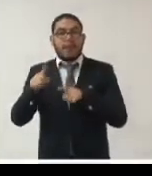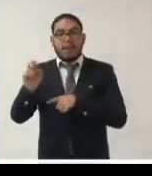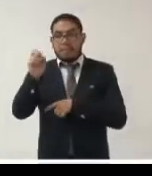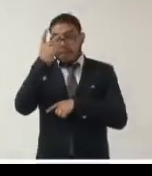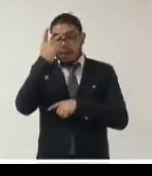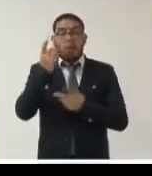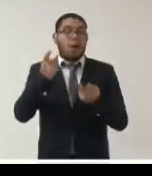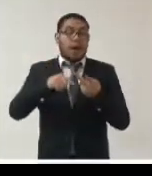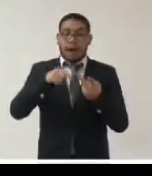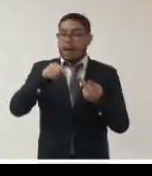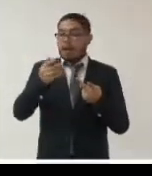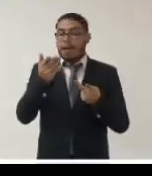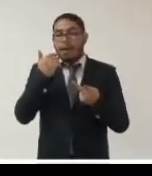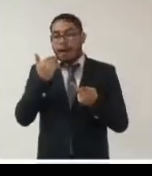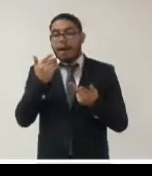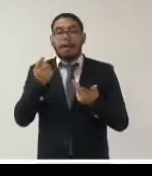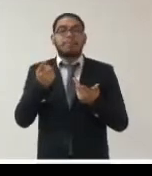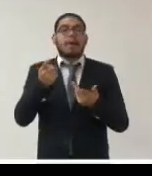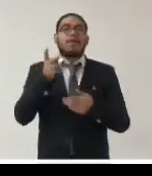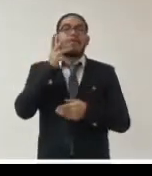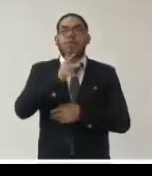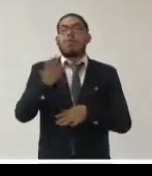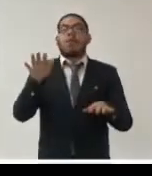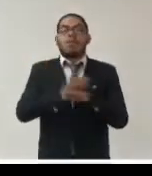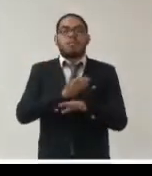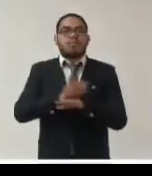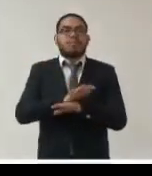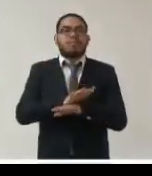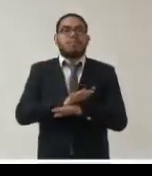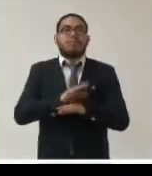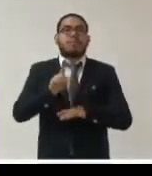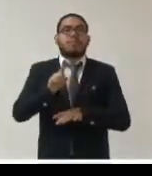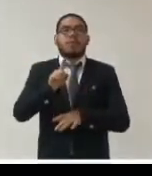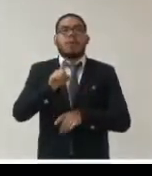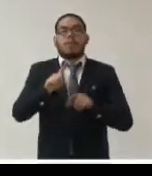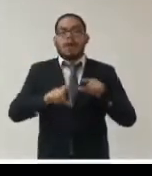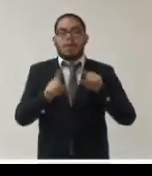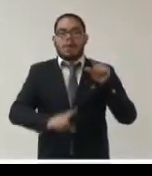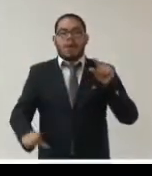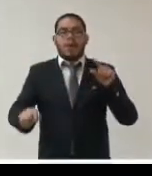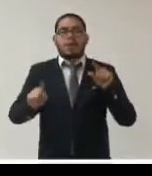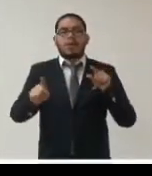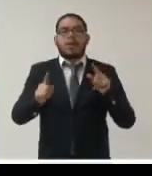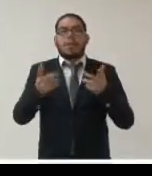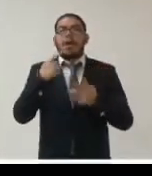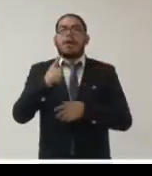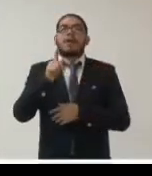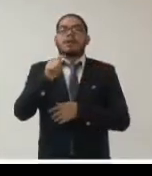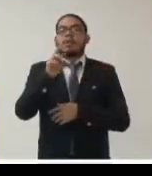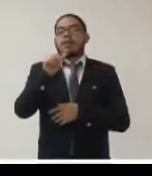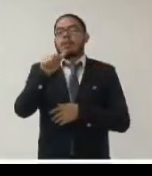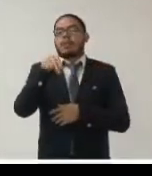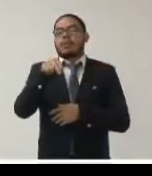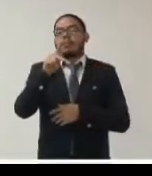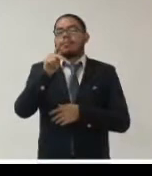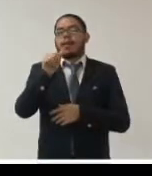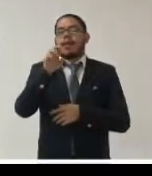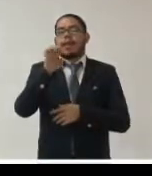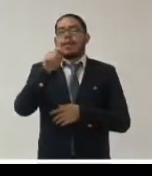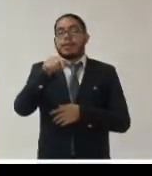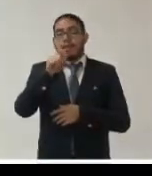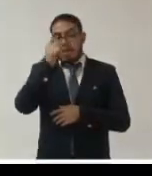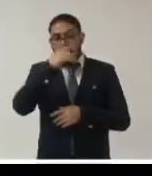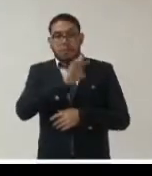aunque todo indica que esto va a cambiar y muy pronto una plataforma nacional de transparencia que permita atender en línea